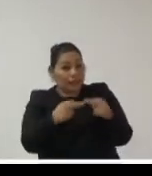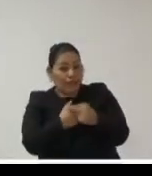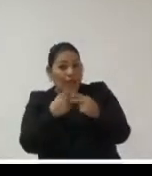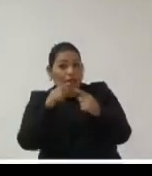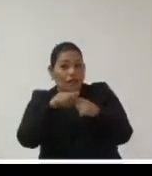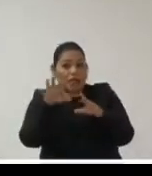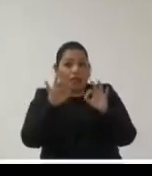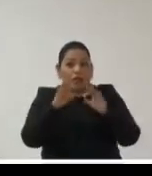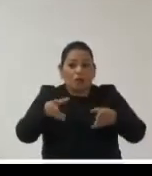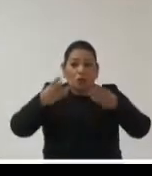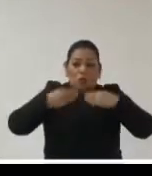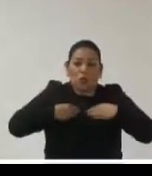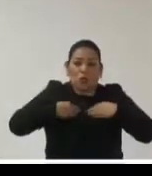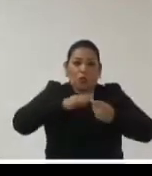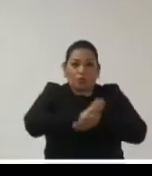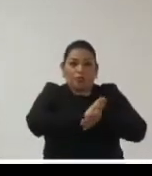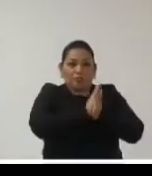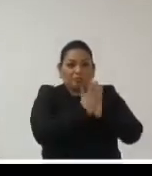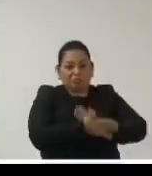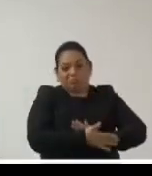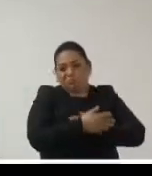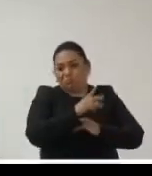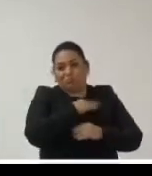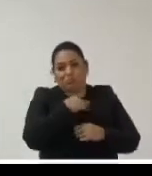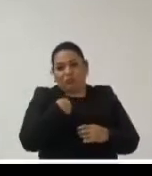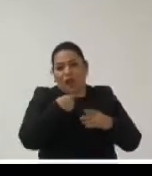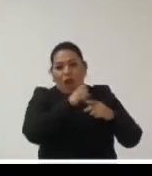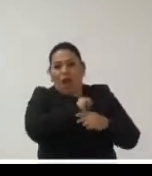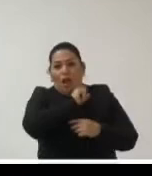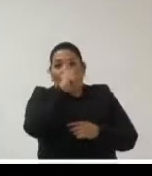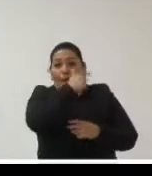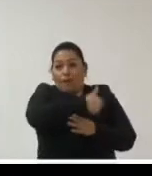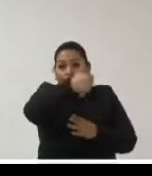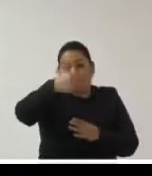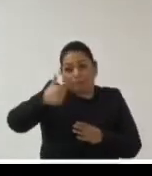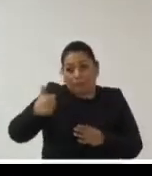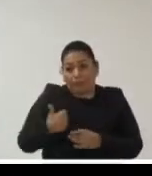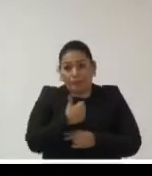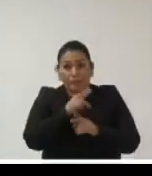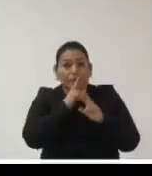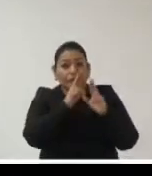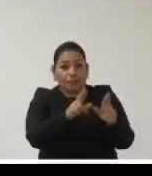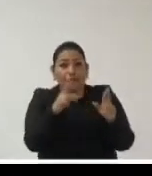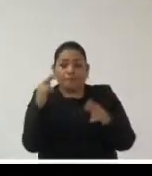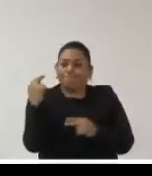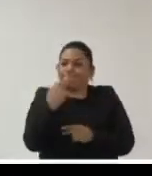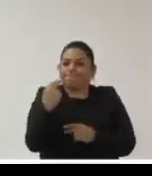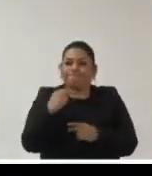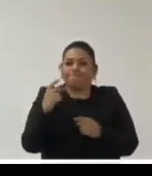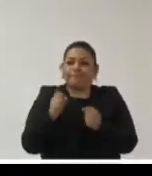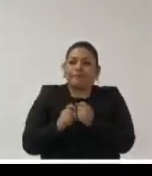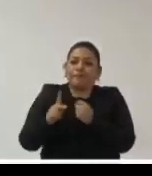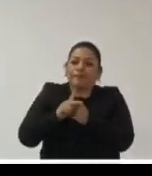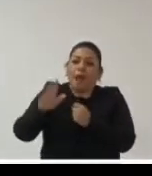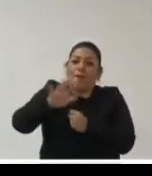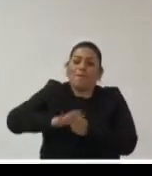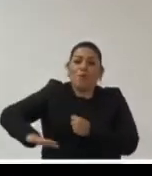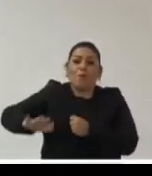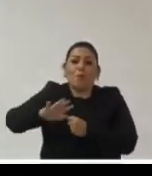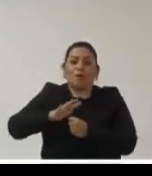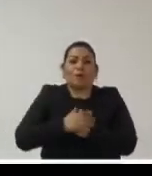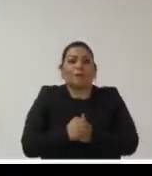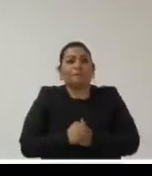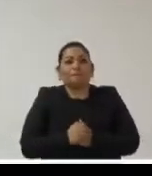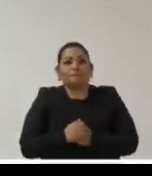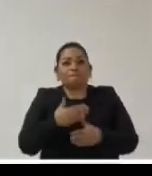adaptarnos a nuestra realidad y con nuestra formación profesional responder a las necesidades de la sociedad moderna y finalmente